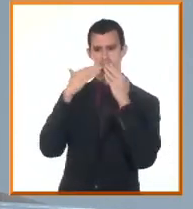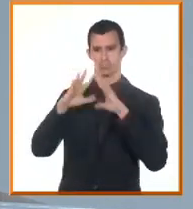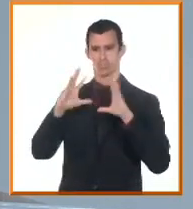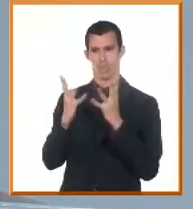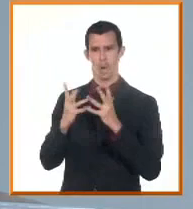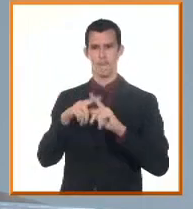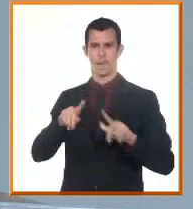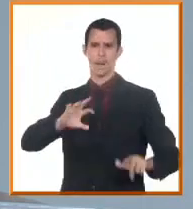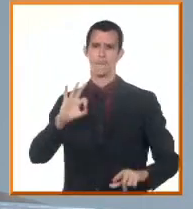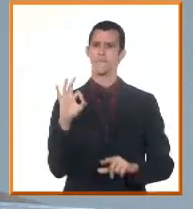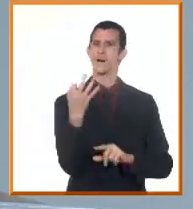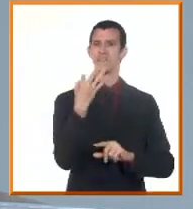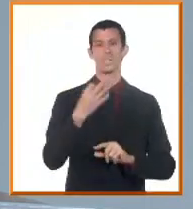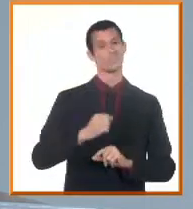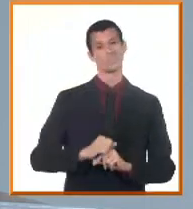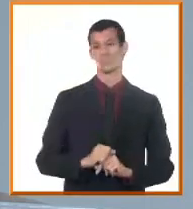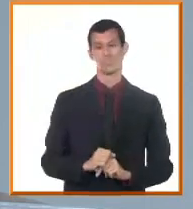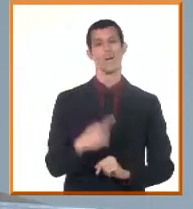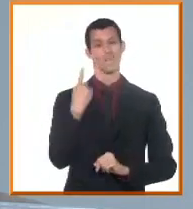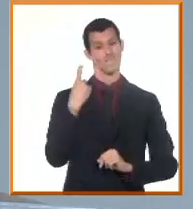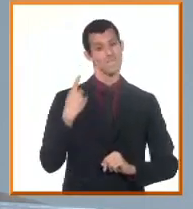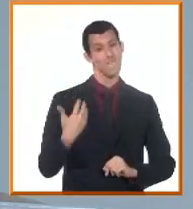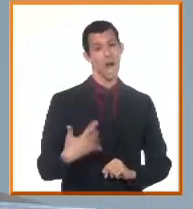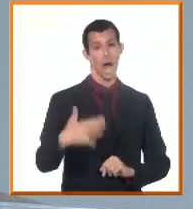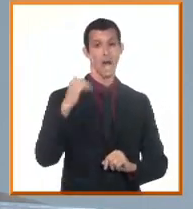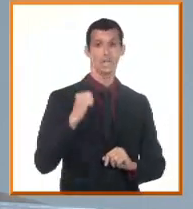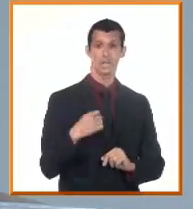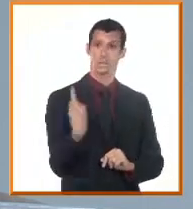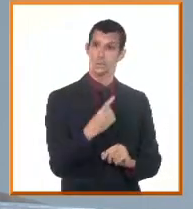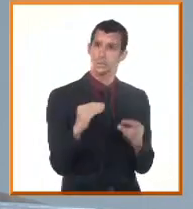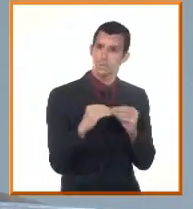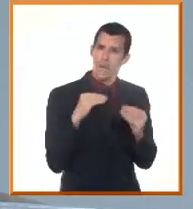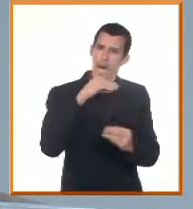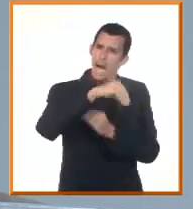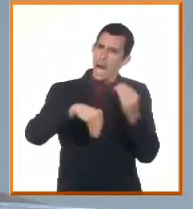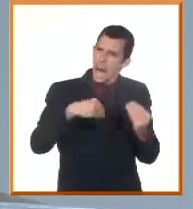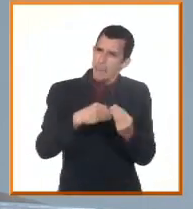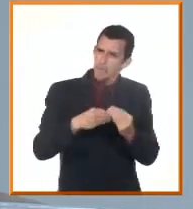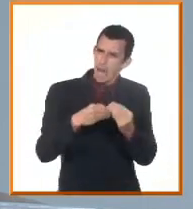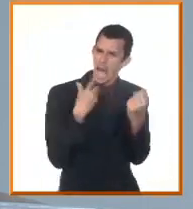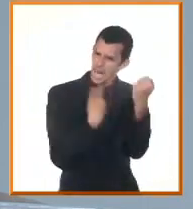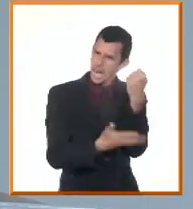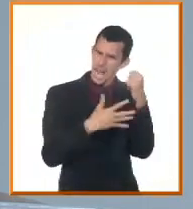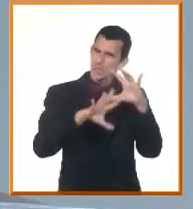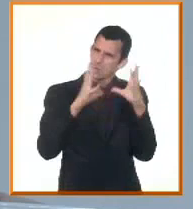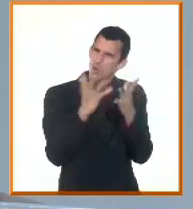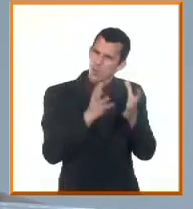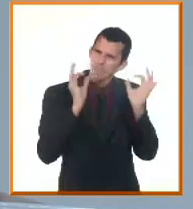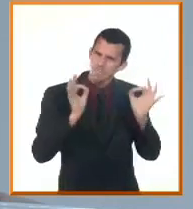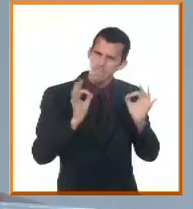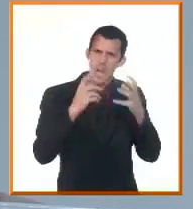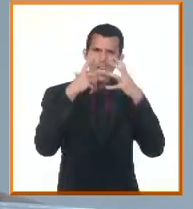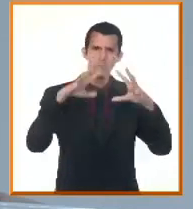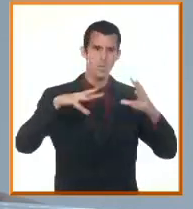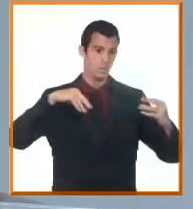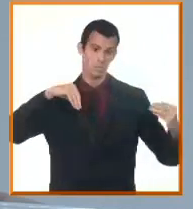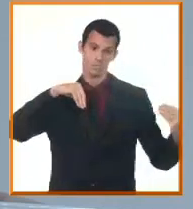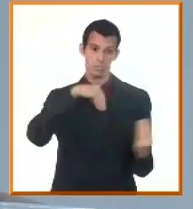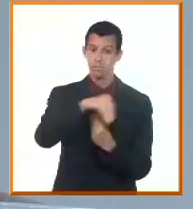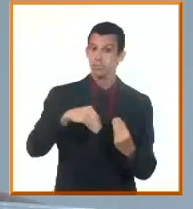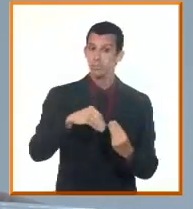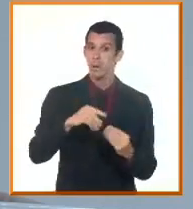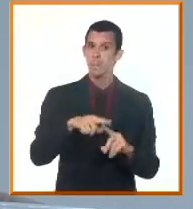emplearnos a fondo para hablar de transformaciones más profundas, que no solo tocan a lo interno de las empresas,